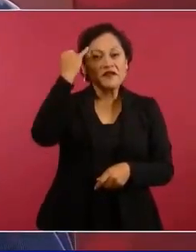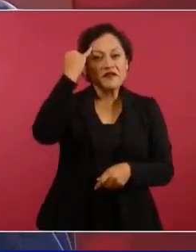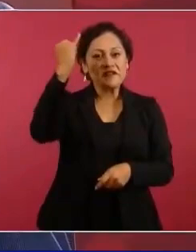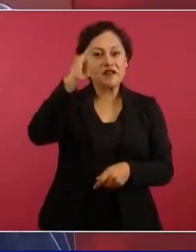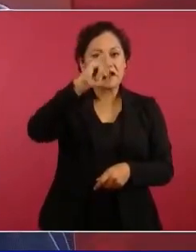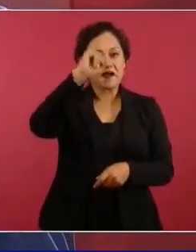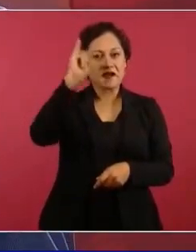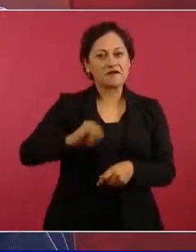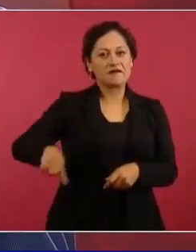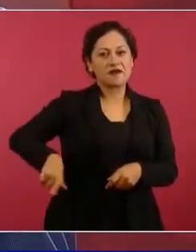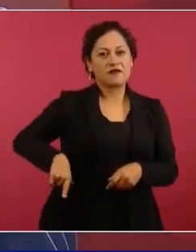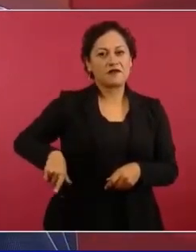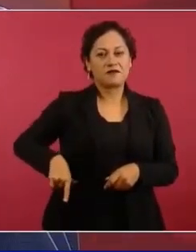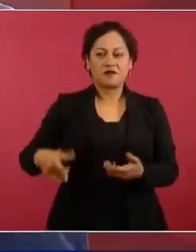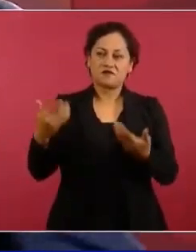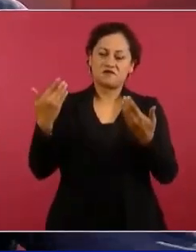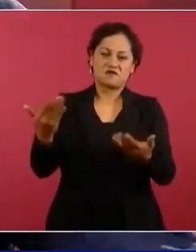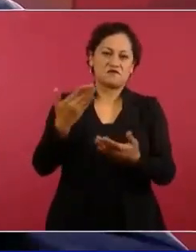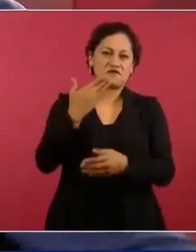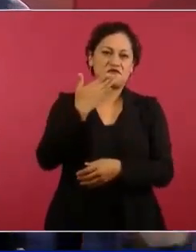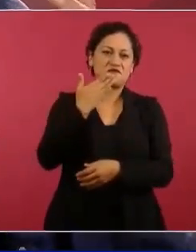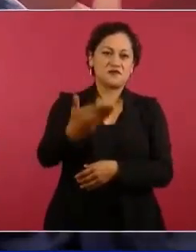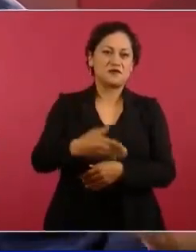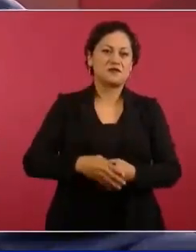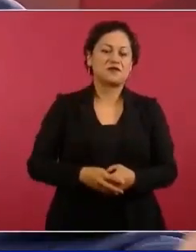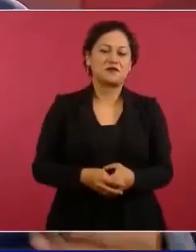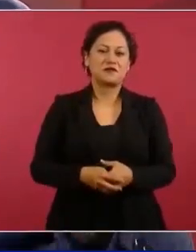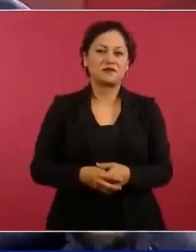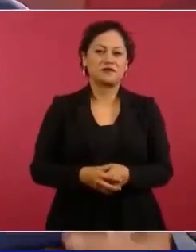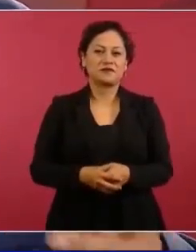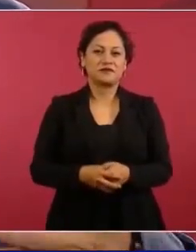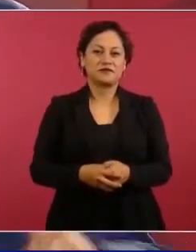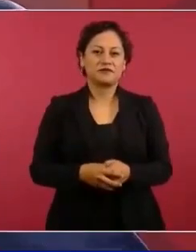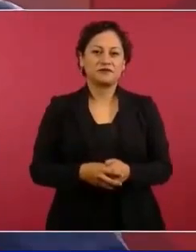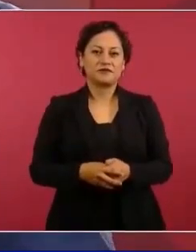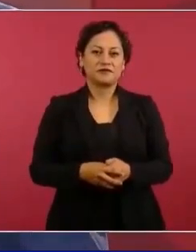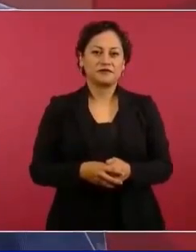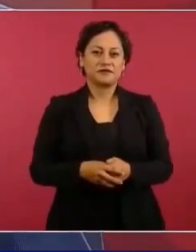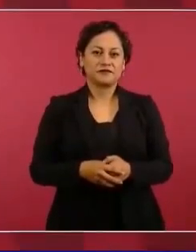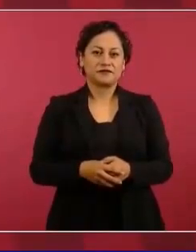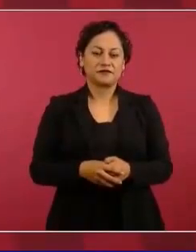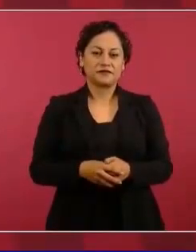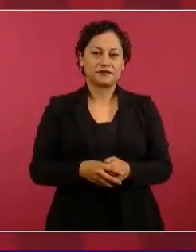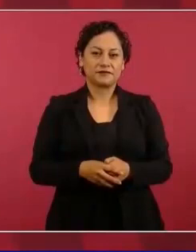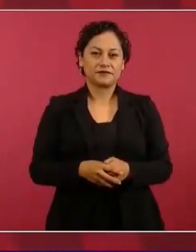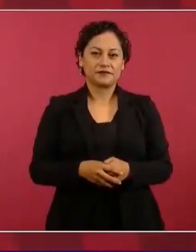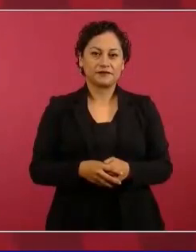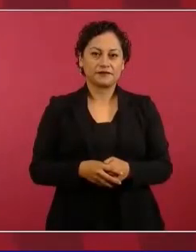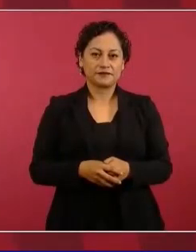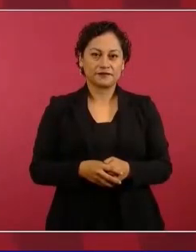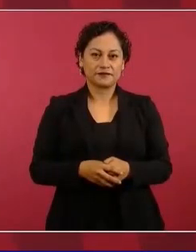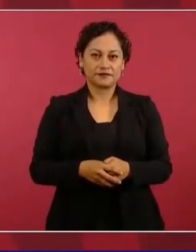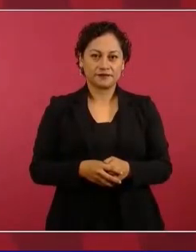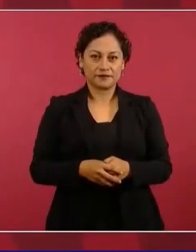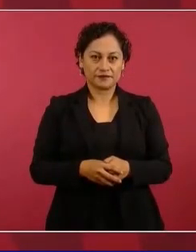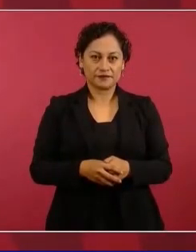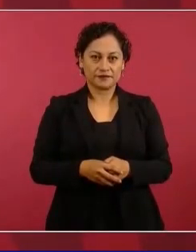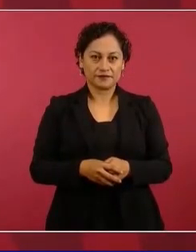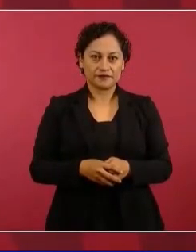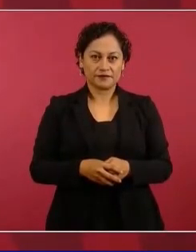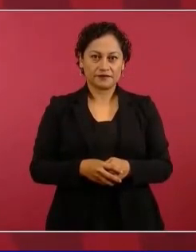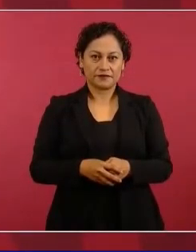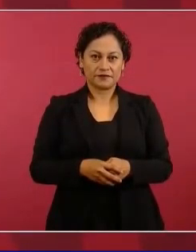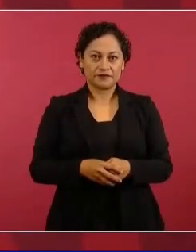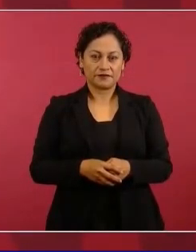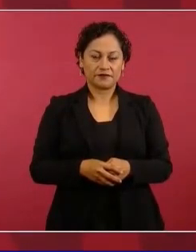porque no sólo